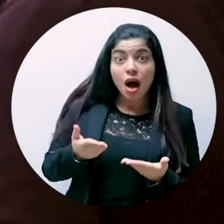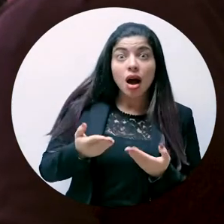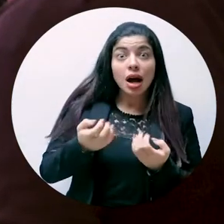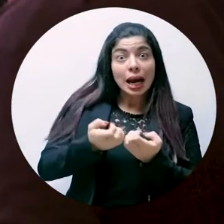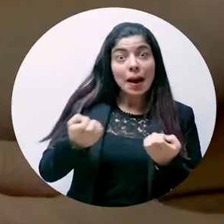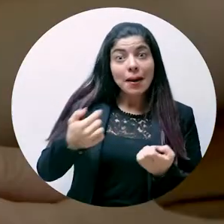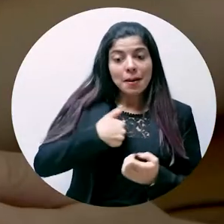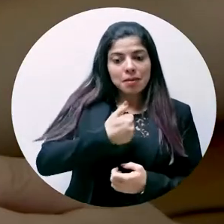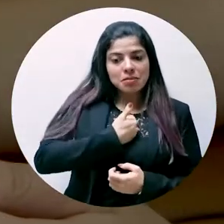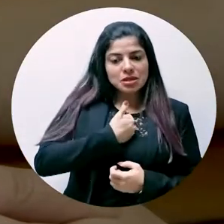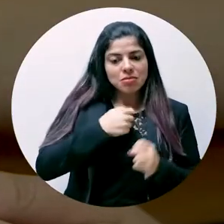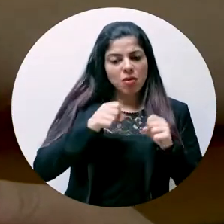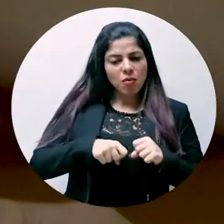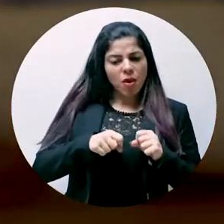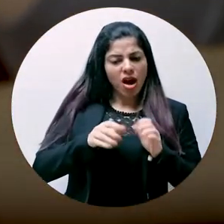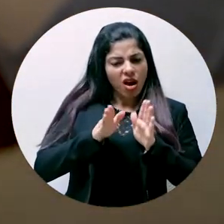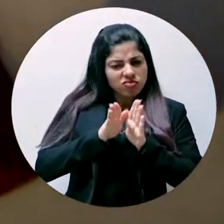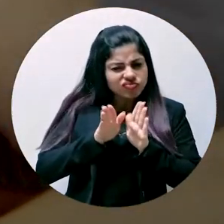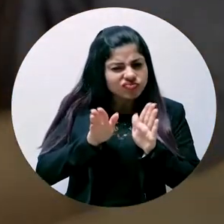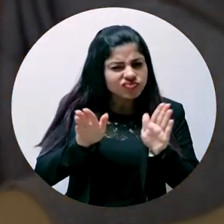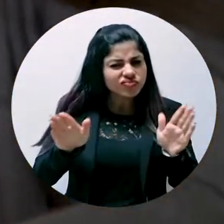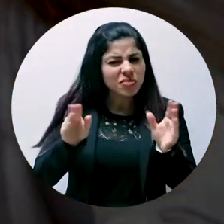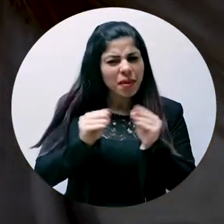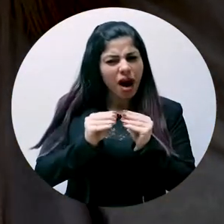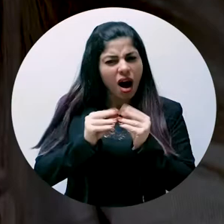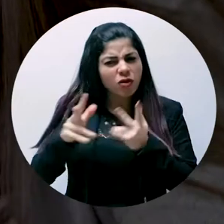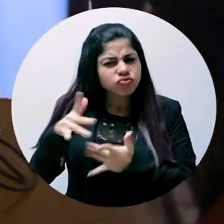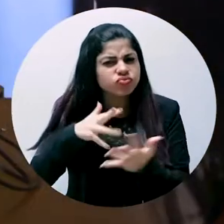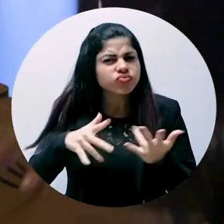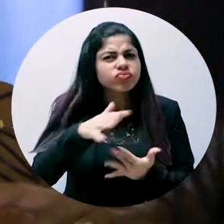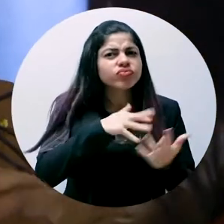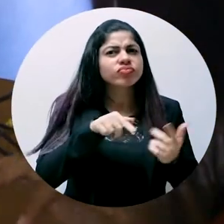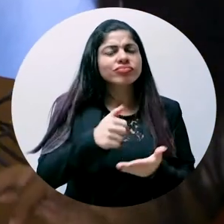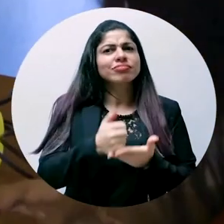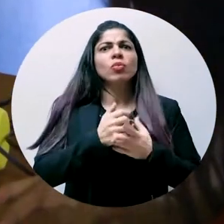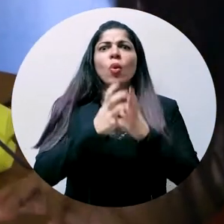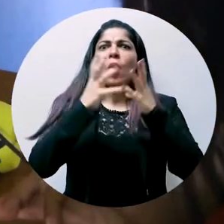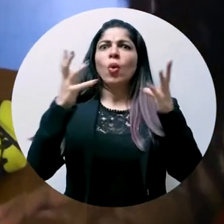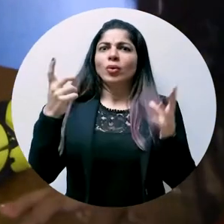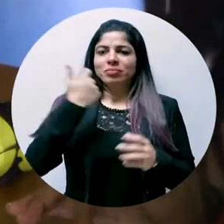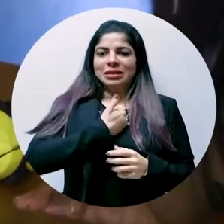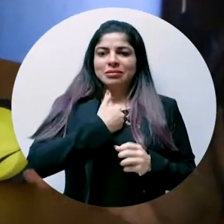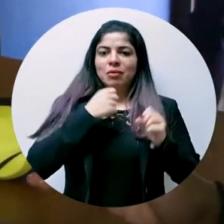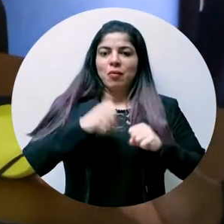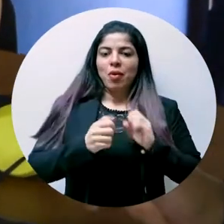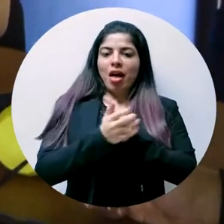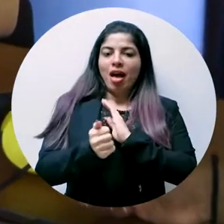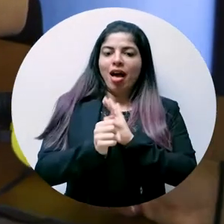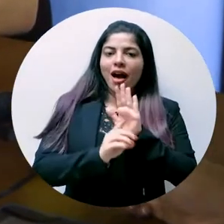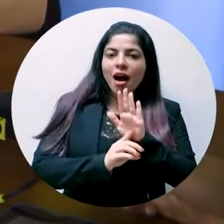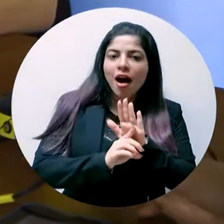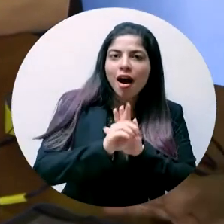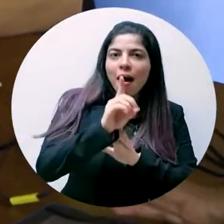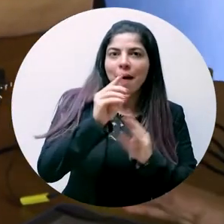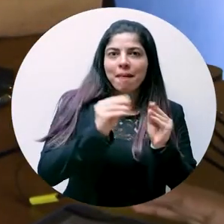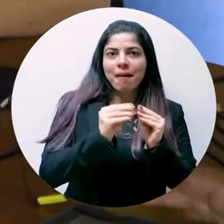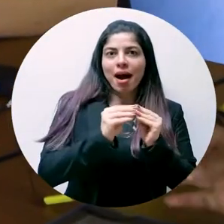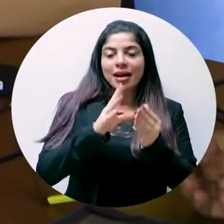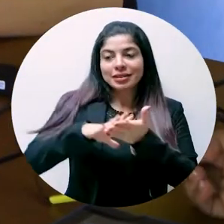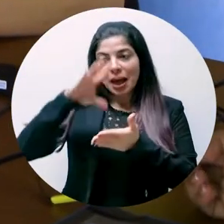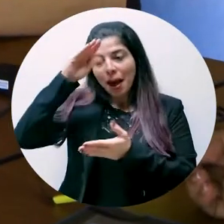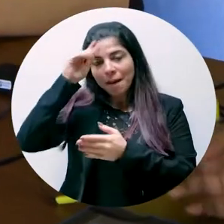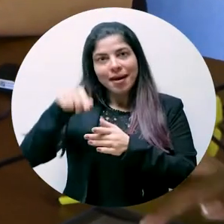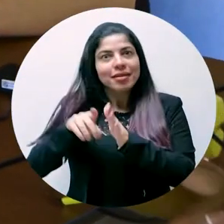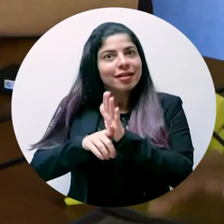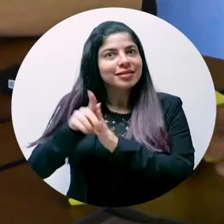herramientas para expandir esa interacción Ayuda mucho a desarrollar más nuestras capacidades y a desarrollar